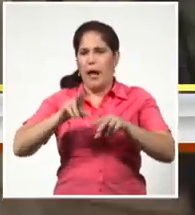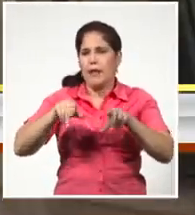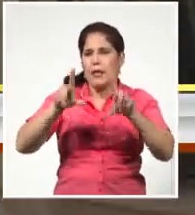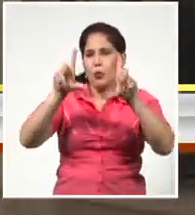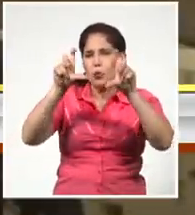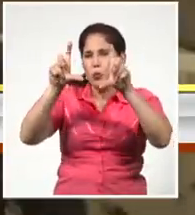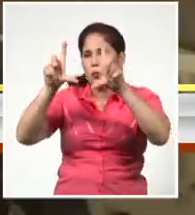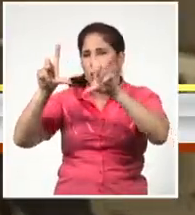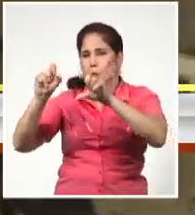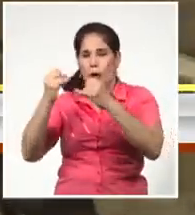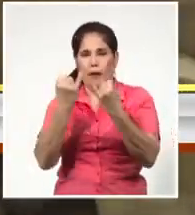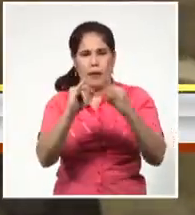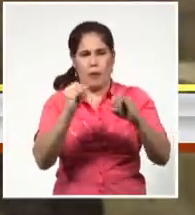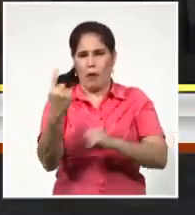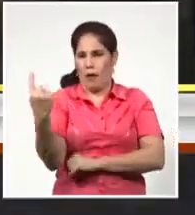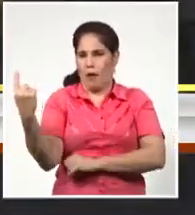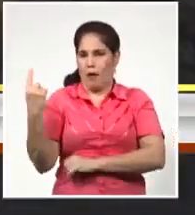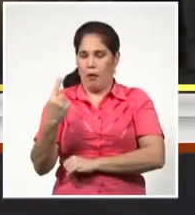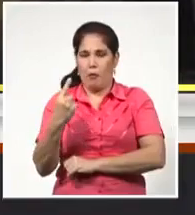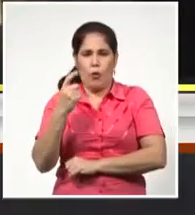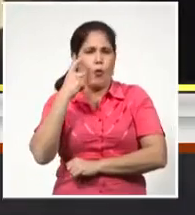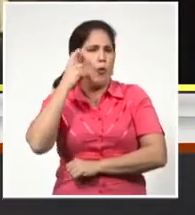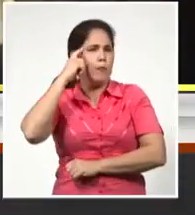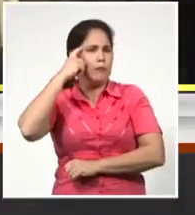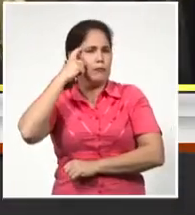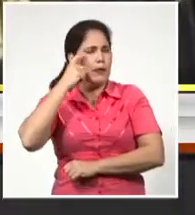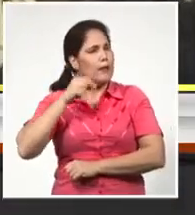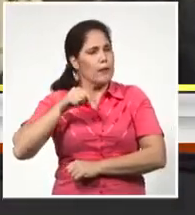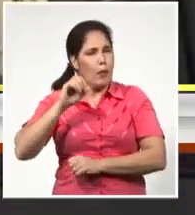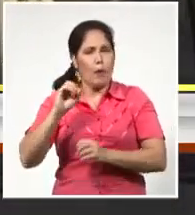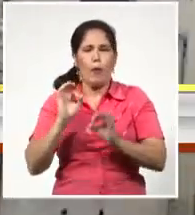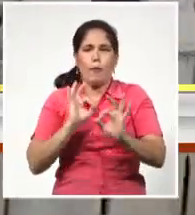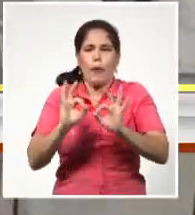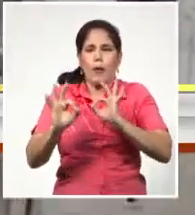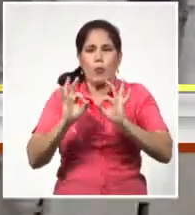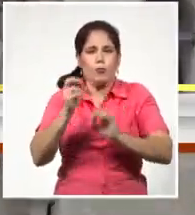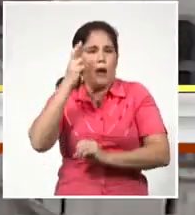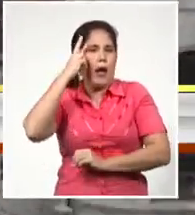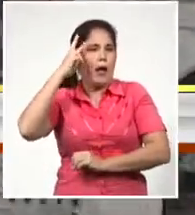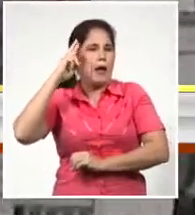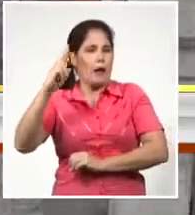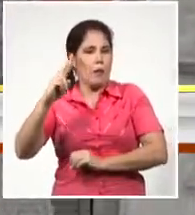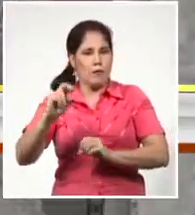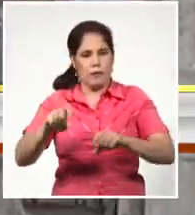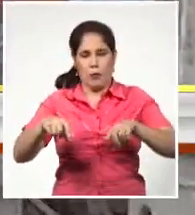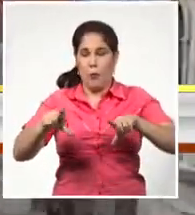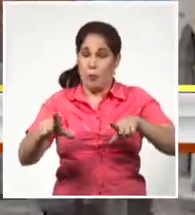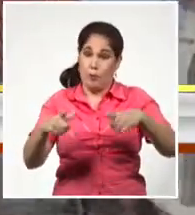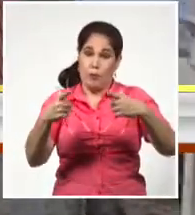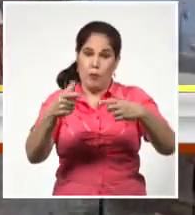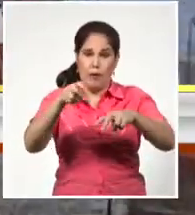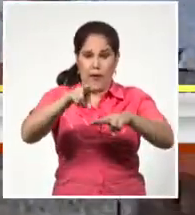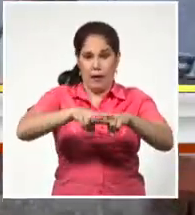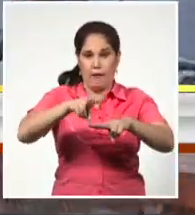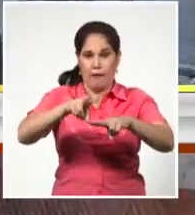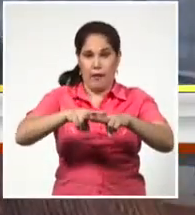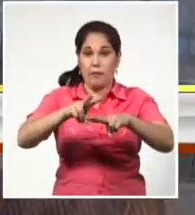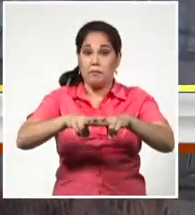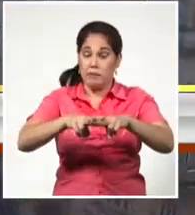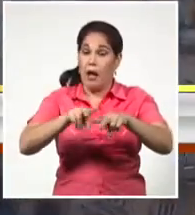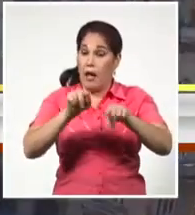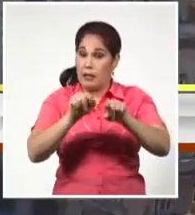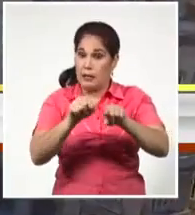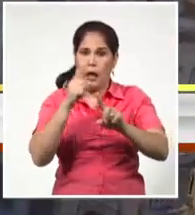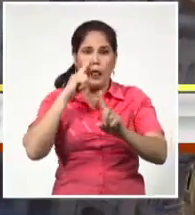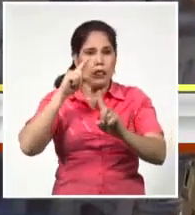de forma individual, con el anhelo colectivo de conservar un recuerdo irrepetible. La Habana ha sido